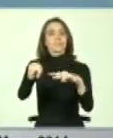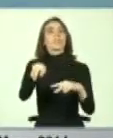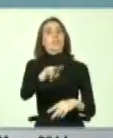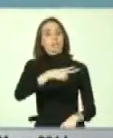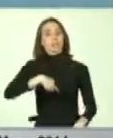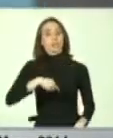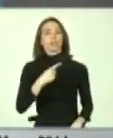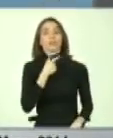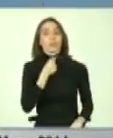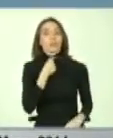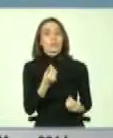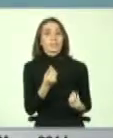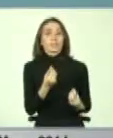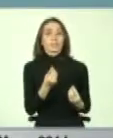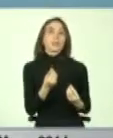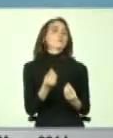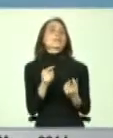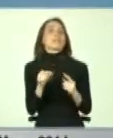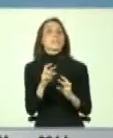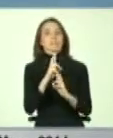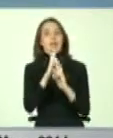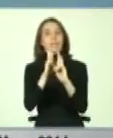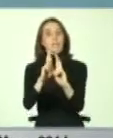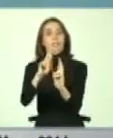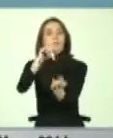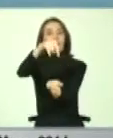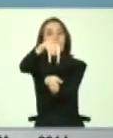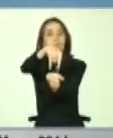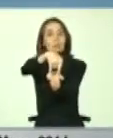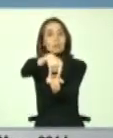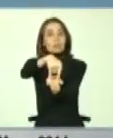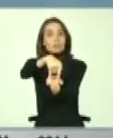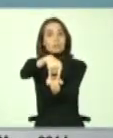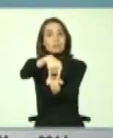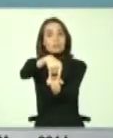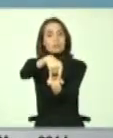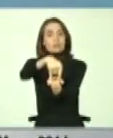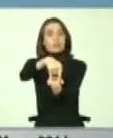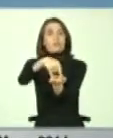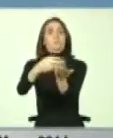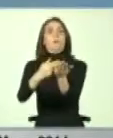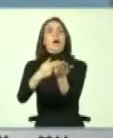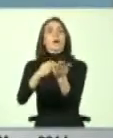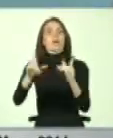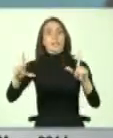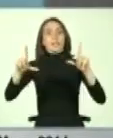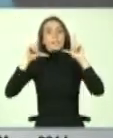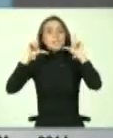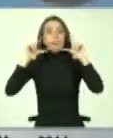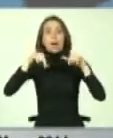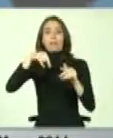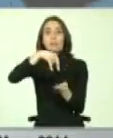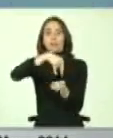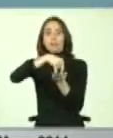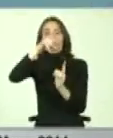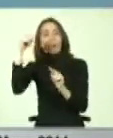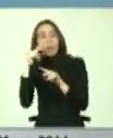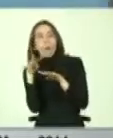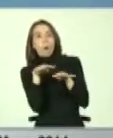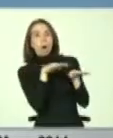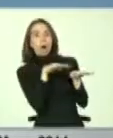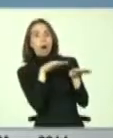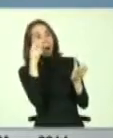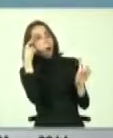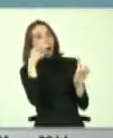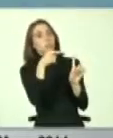deseo que esta respuesta fuese del Congreso Nacional, a fin de proyectar su imagen como un referente para